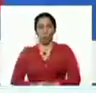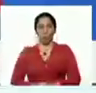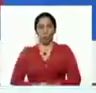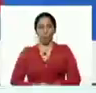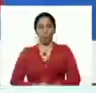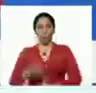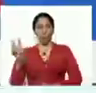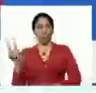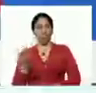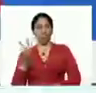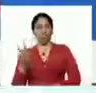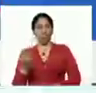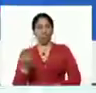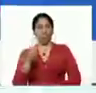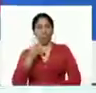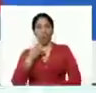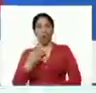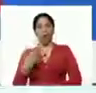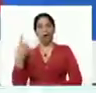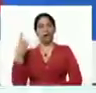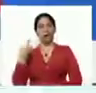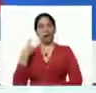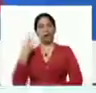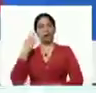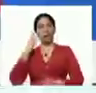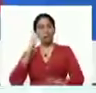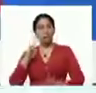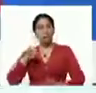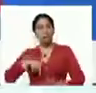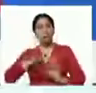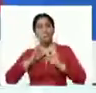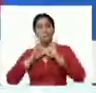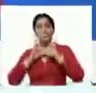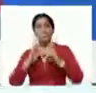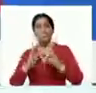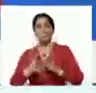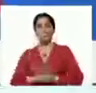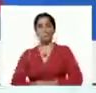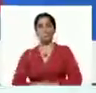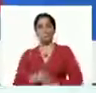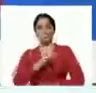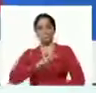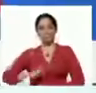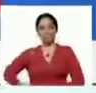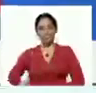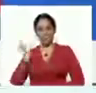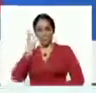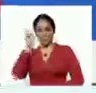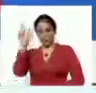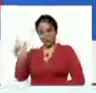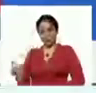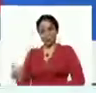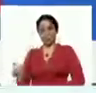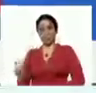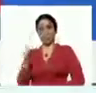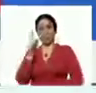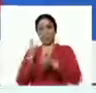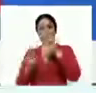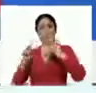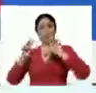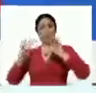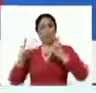Venezuela. Bueno, yo ayer, quizás hoy comente, señora vicepresidenta, algunos temas.